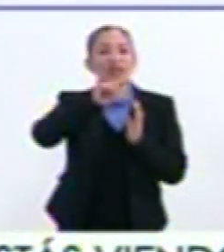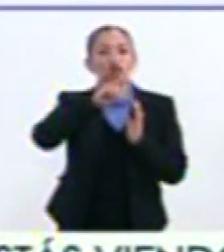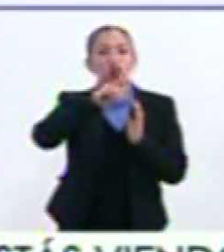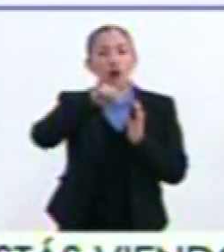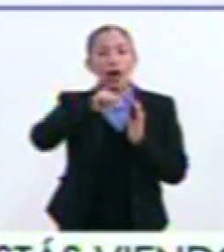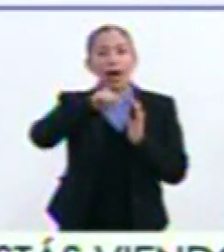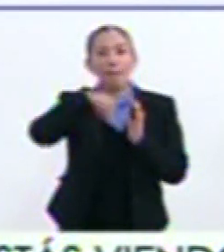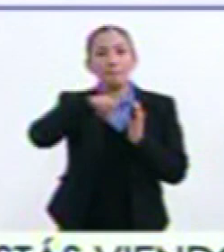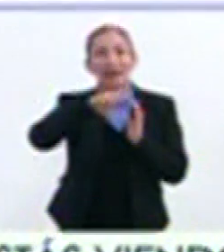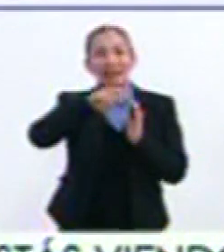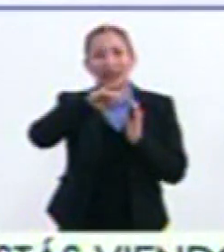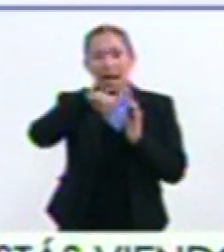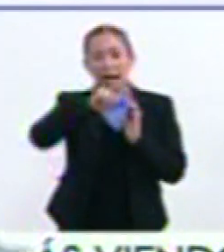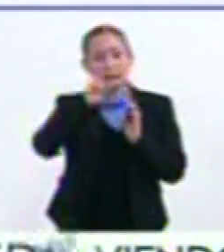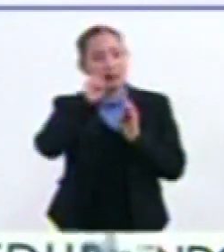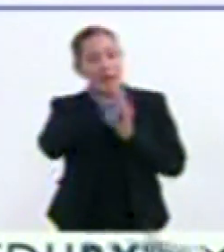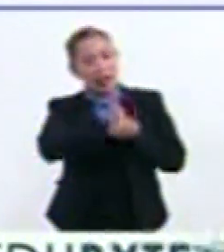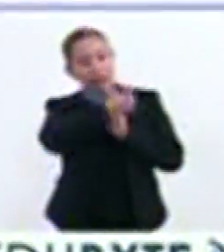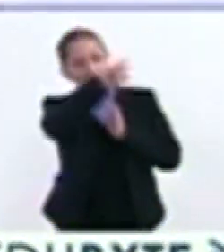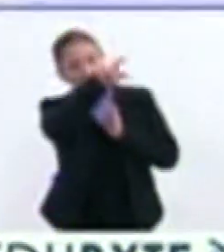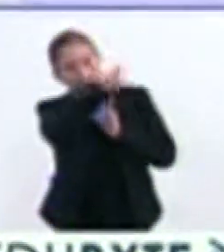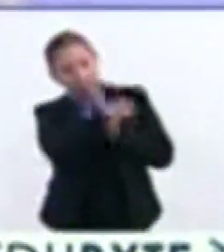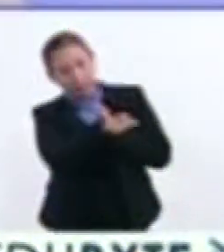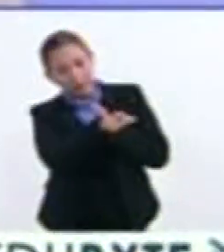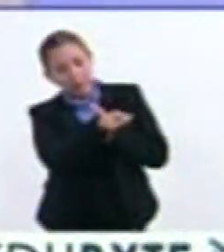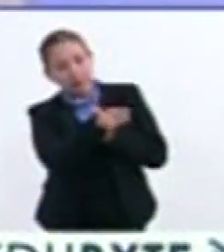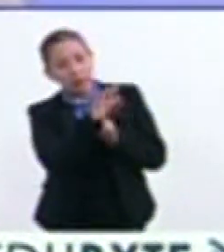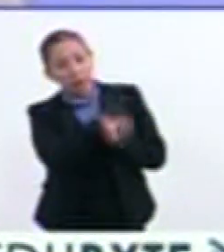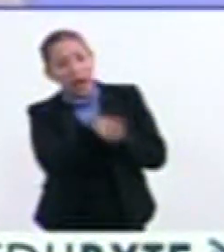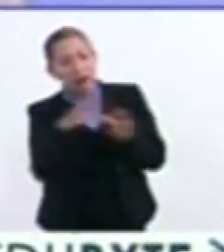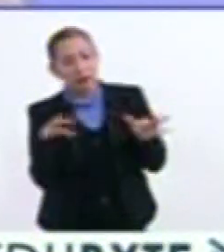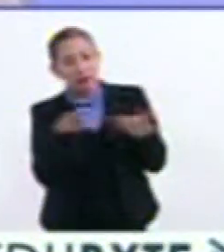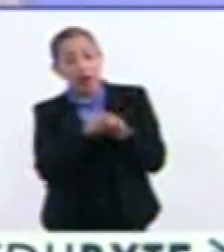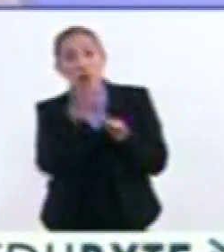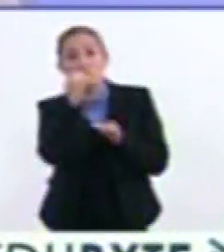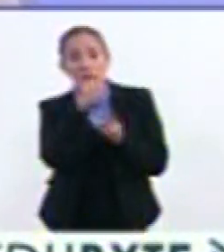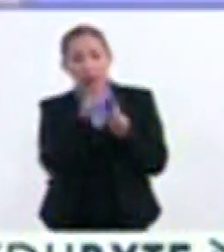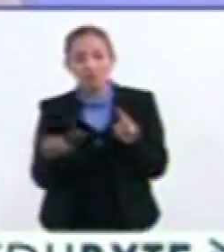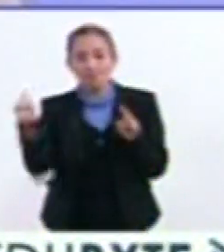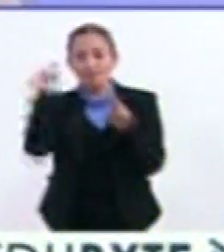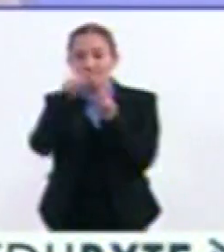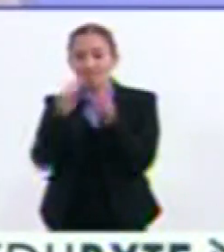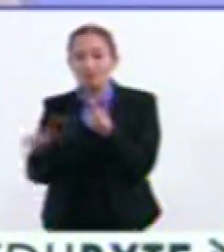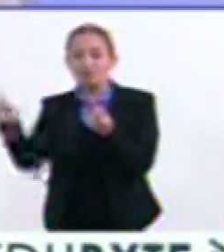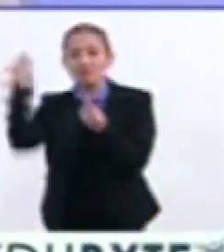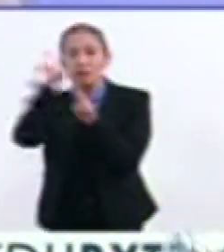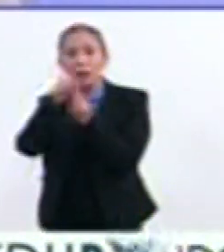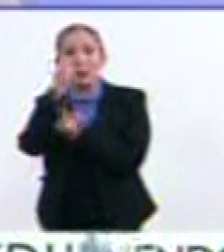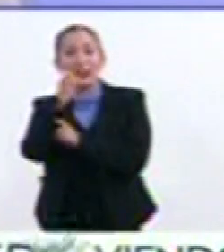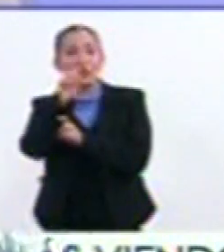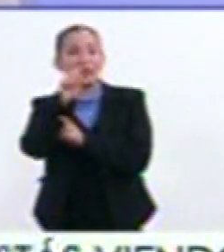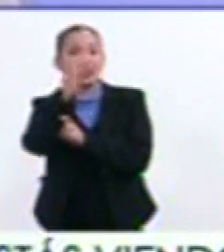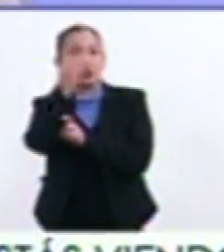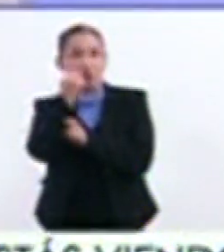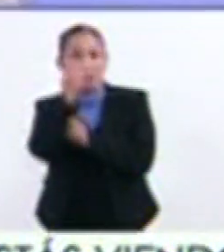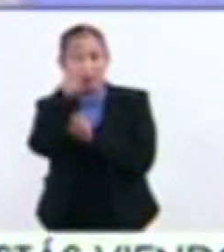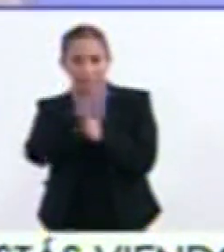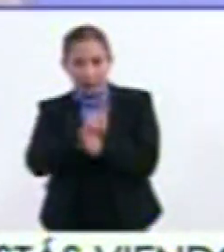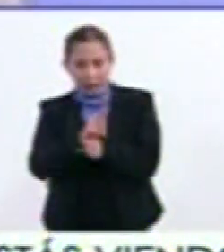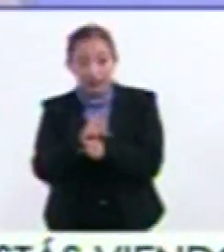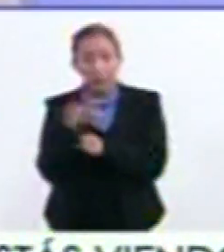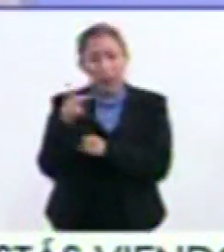Se considera más la edad de una persona Al sumarse nueve ciclos De 29 días Ajá